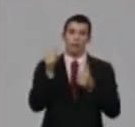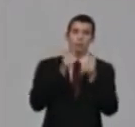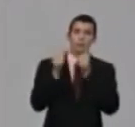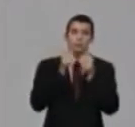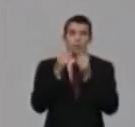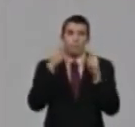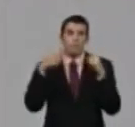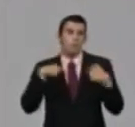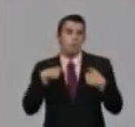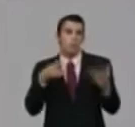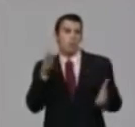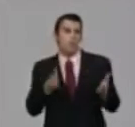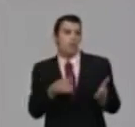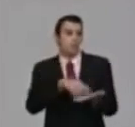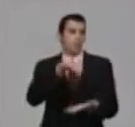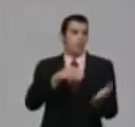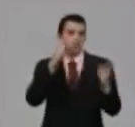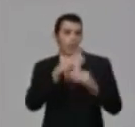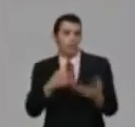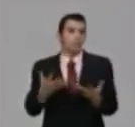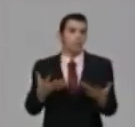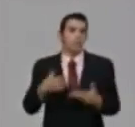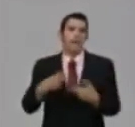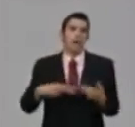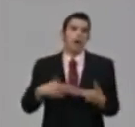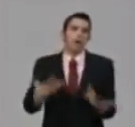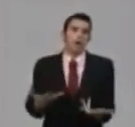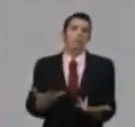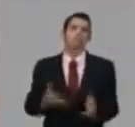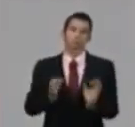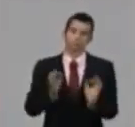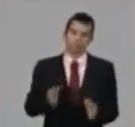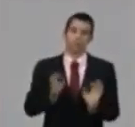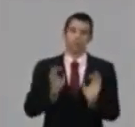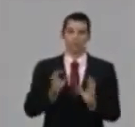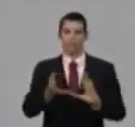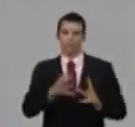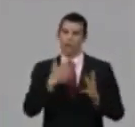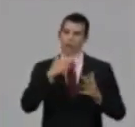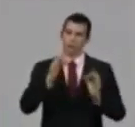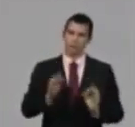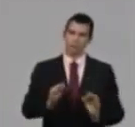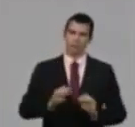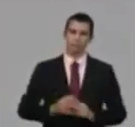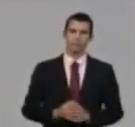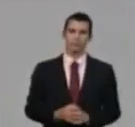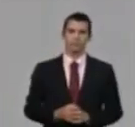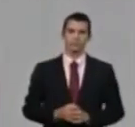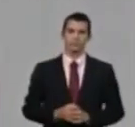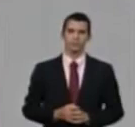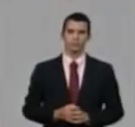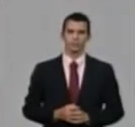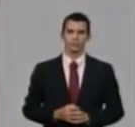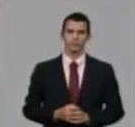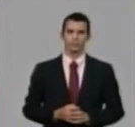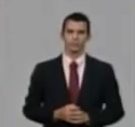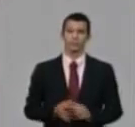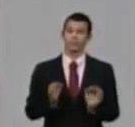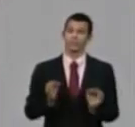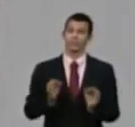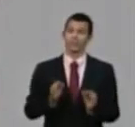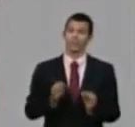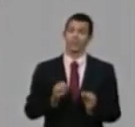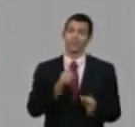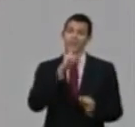que nos han llegado algunos casos, algunas consultas, porque es verdad que se ha interrumpido el